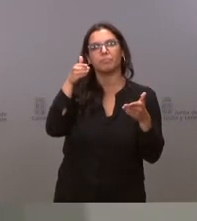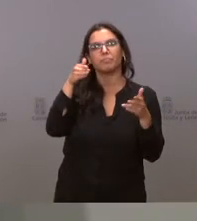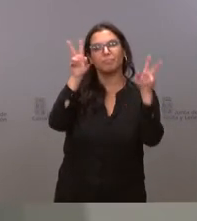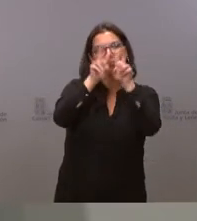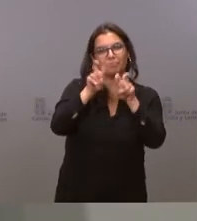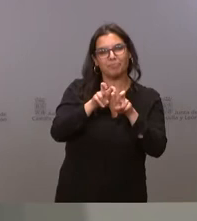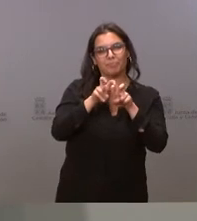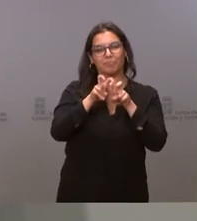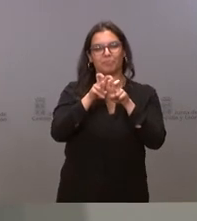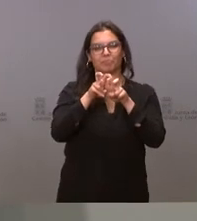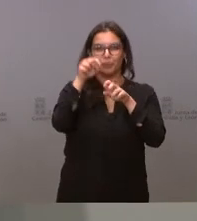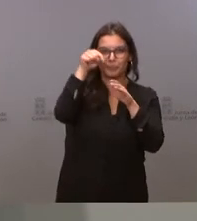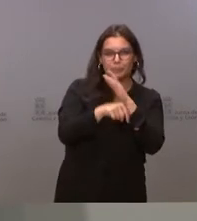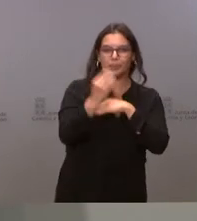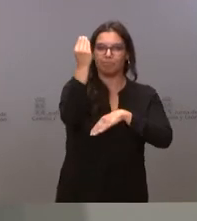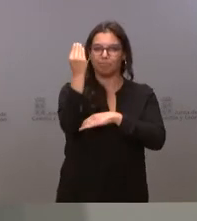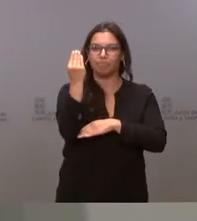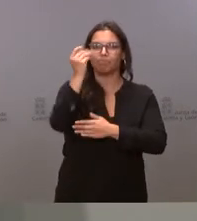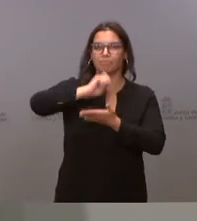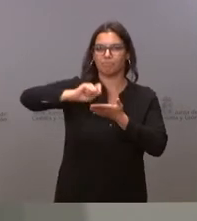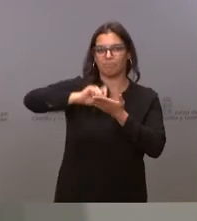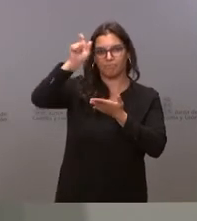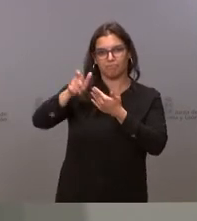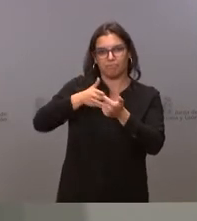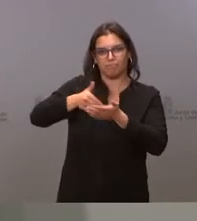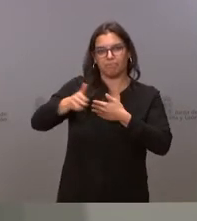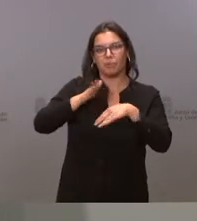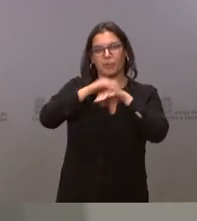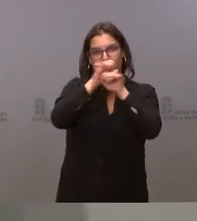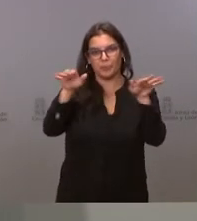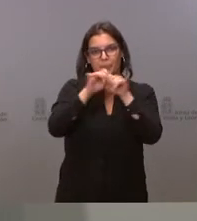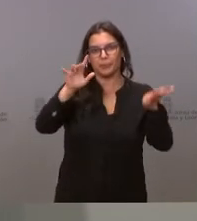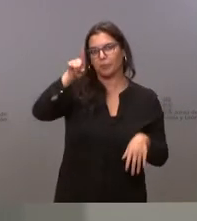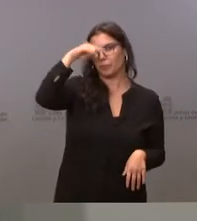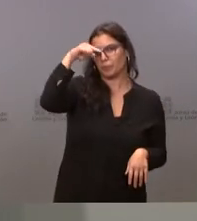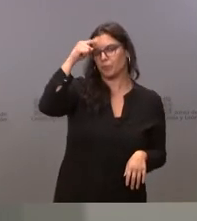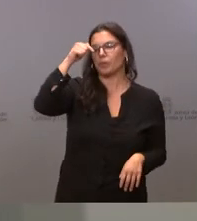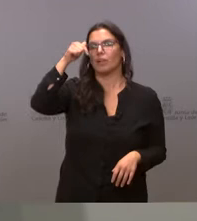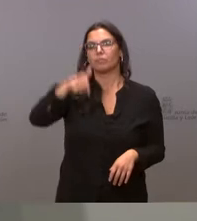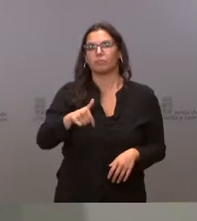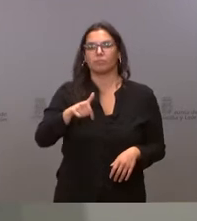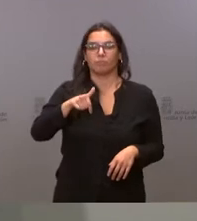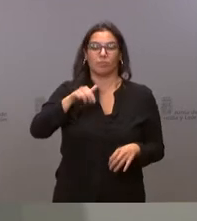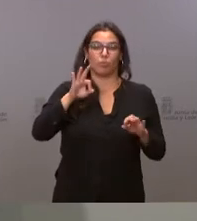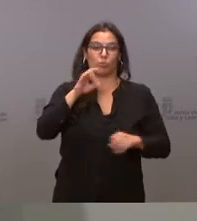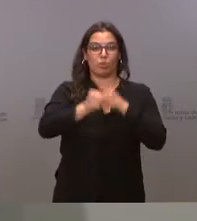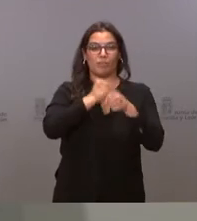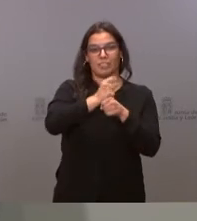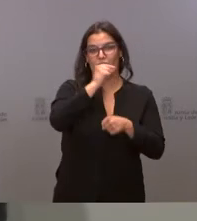estudio de la figura y la obra de este autor y su difusión para el fomento de la cultura en este centenario también